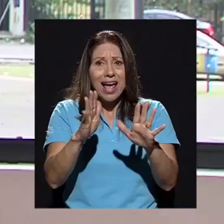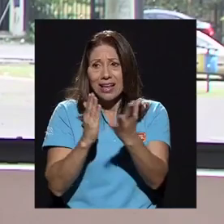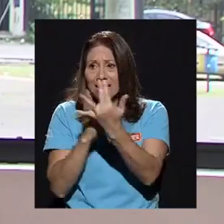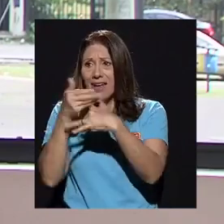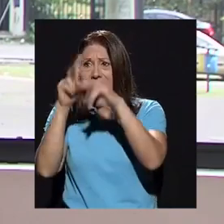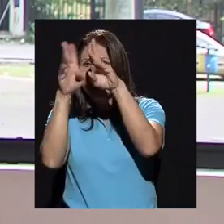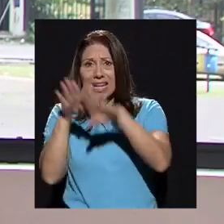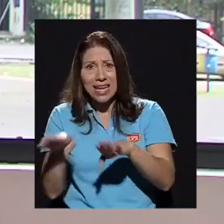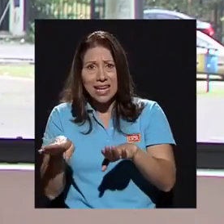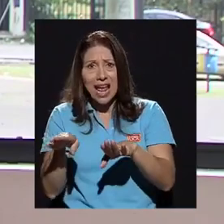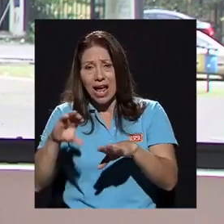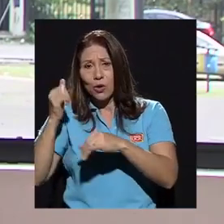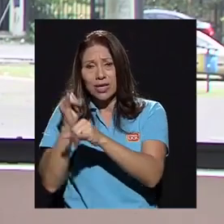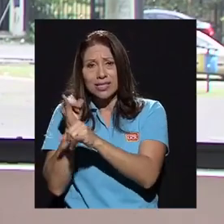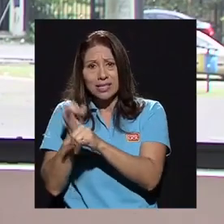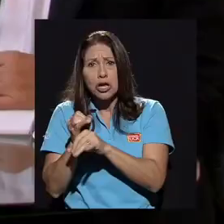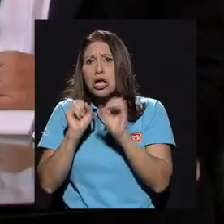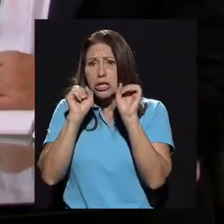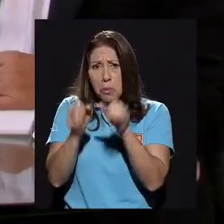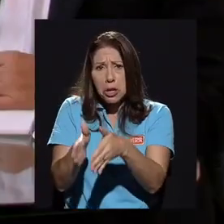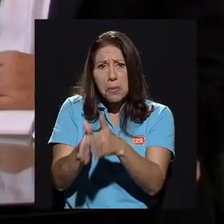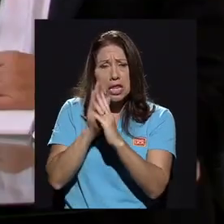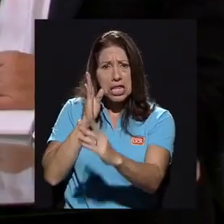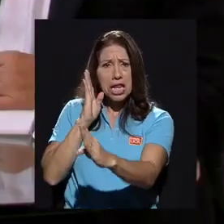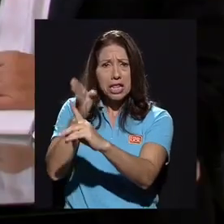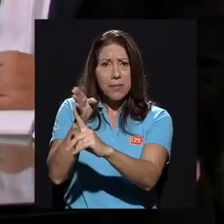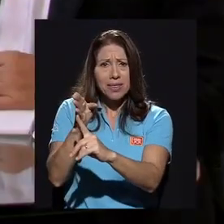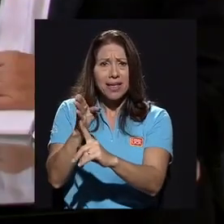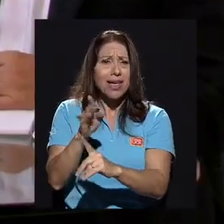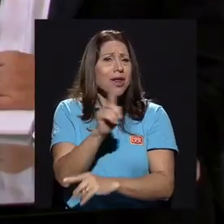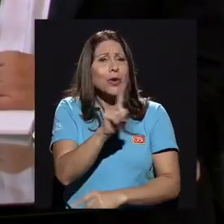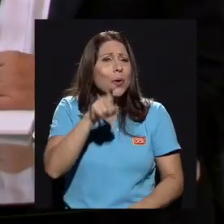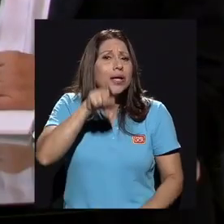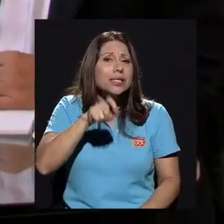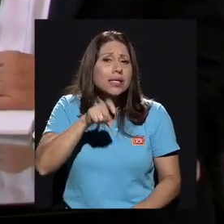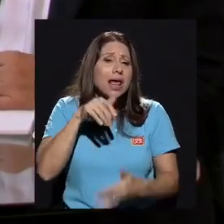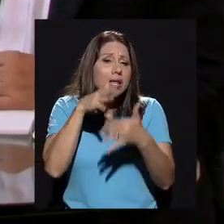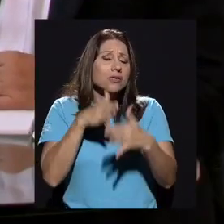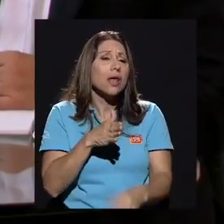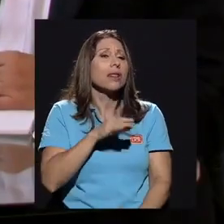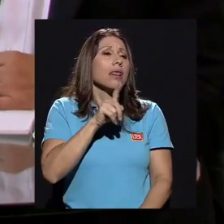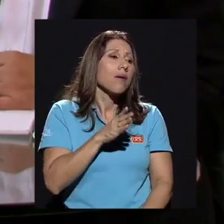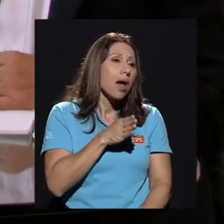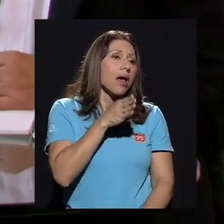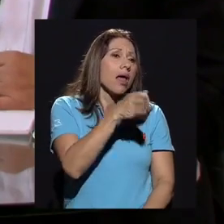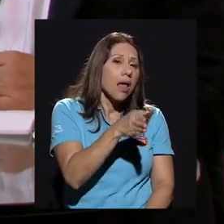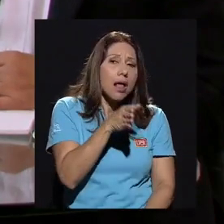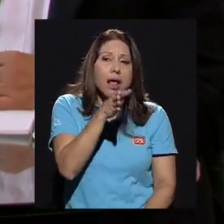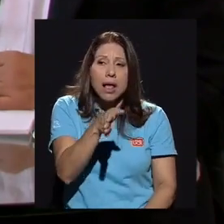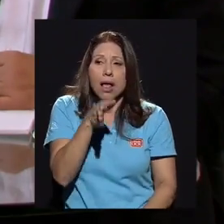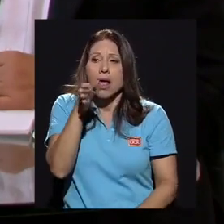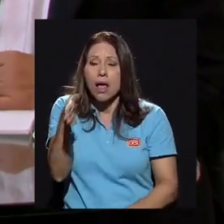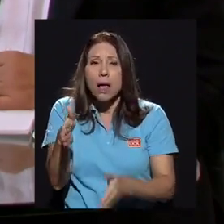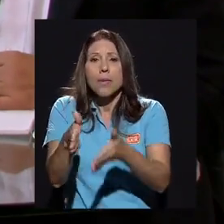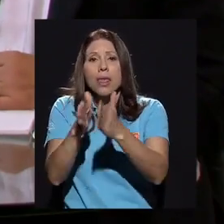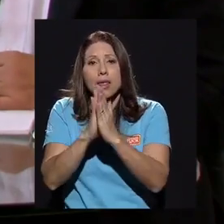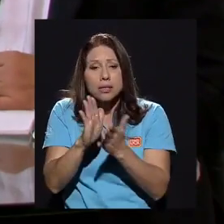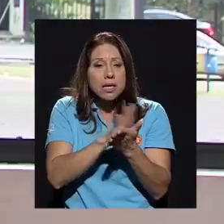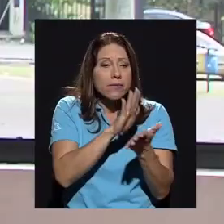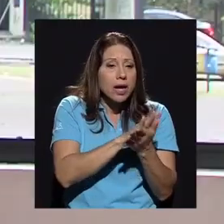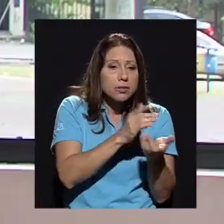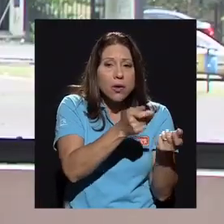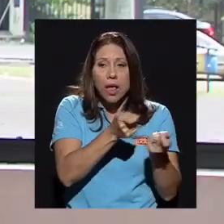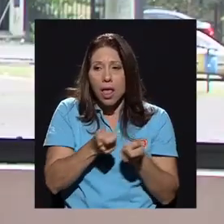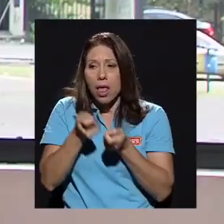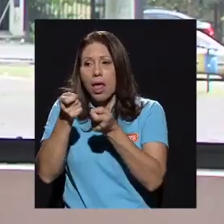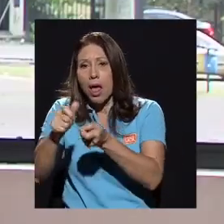en línea que se pueden solicitar directamente. Sin necesidad que los estudiantes tengan que ir a pedir una certificación, más papel, y la entregar a otro lugar.